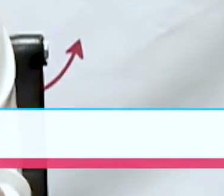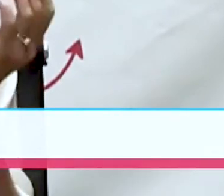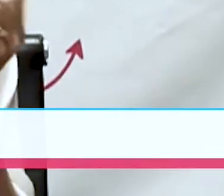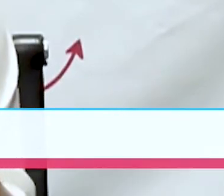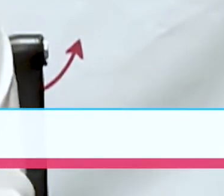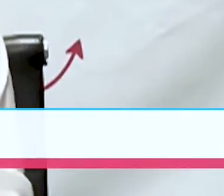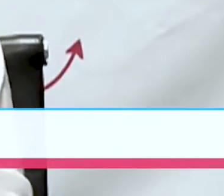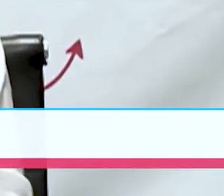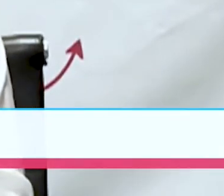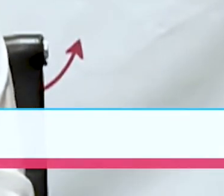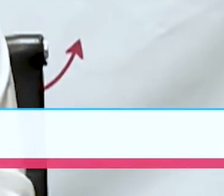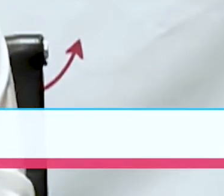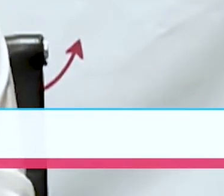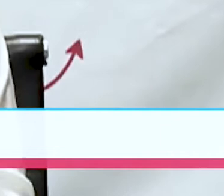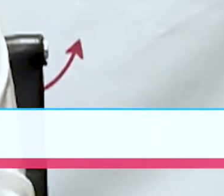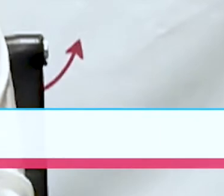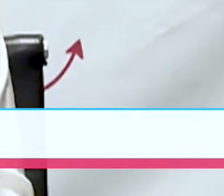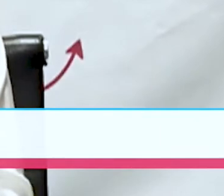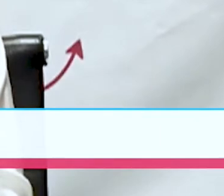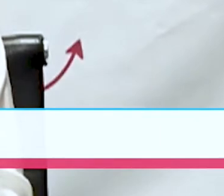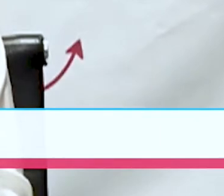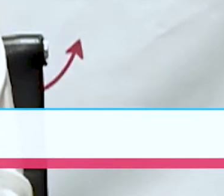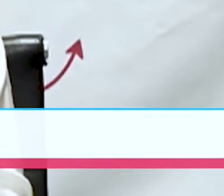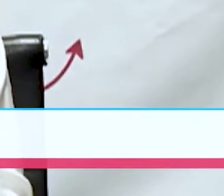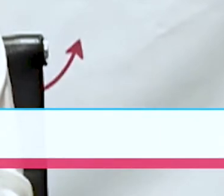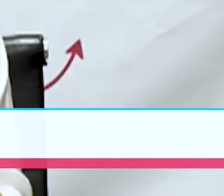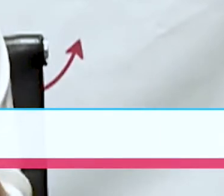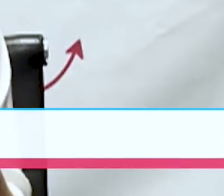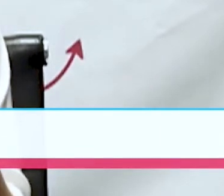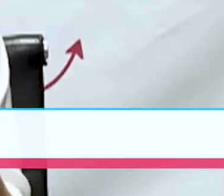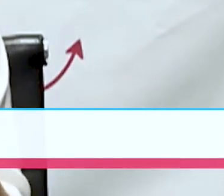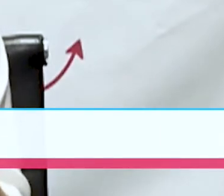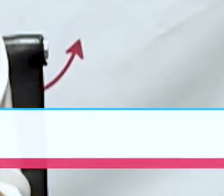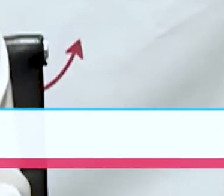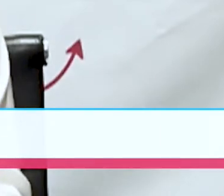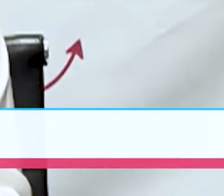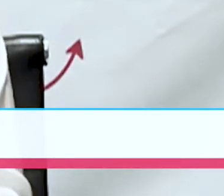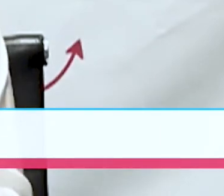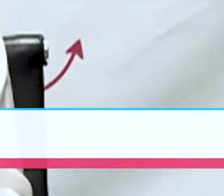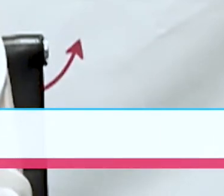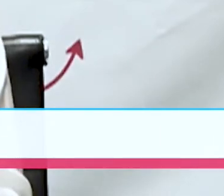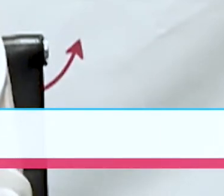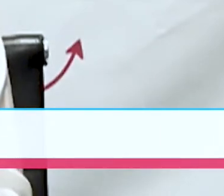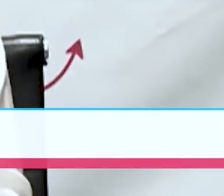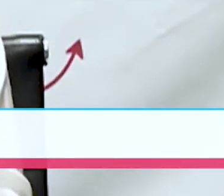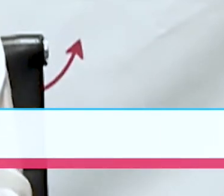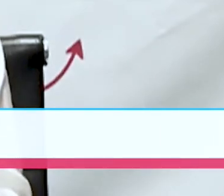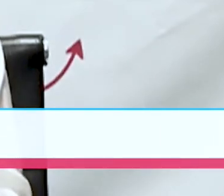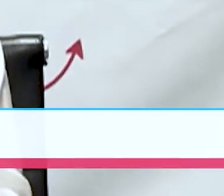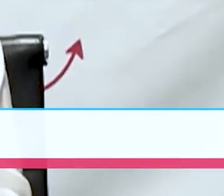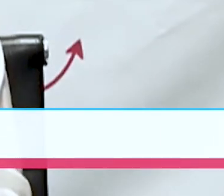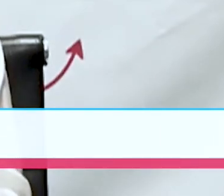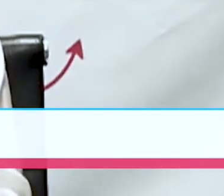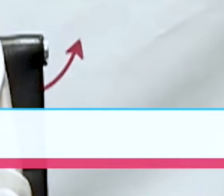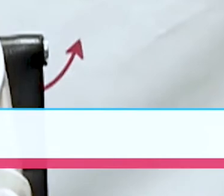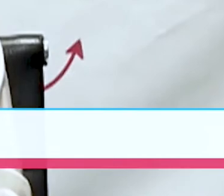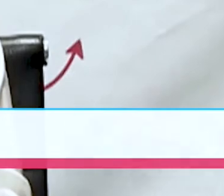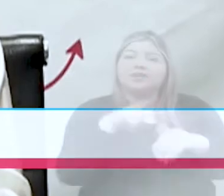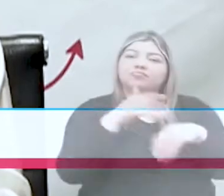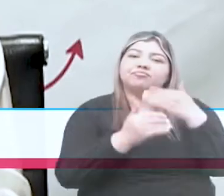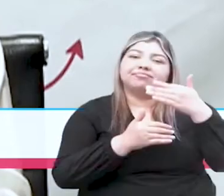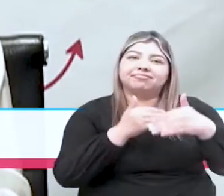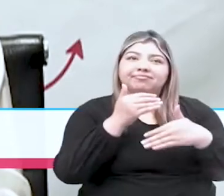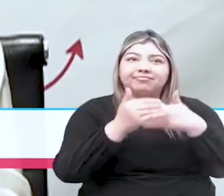adelantando desde el año anterior y que lo que nos darán es un entendimiento de cuáles son esos procesos de